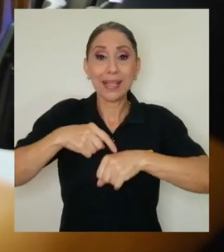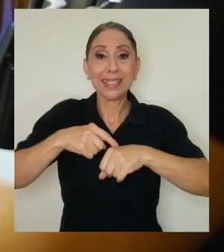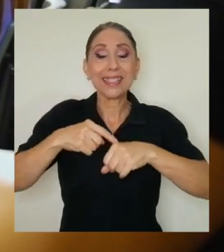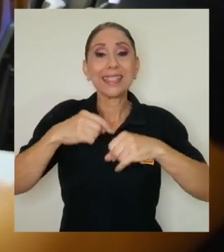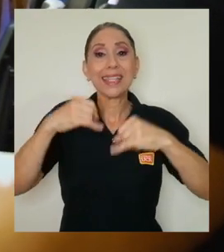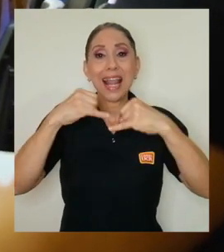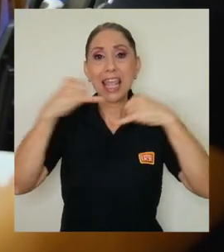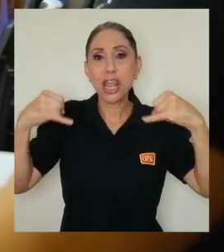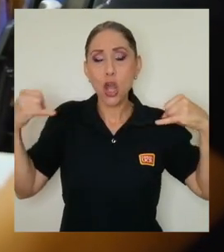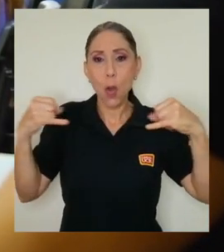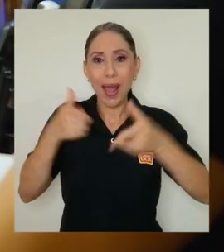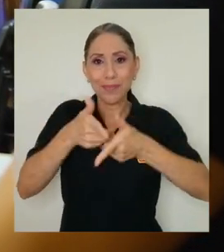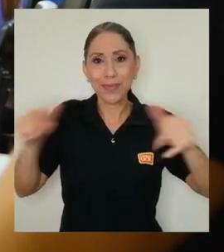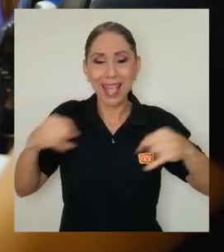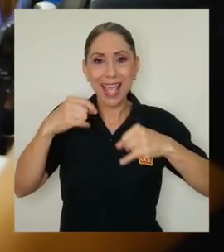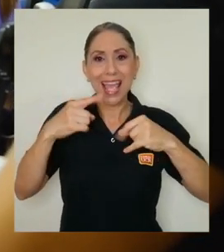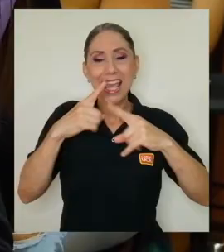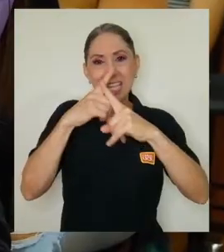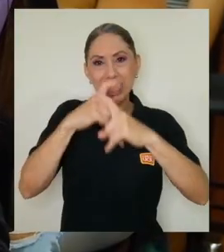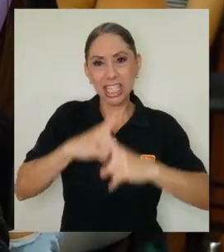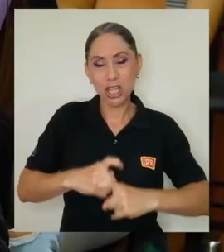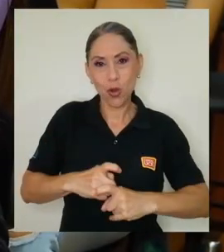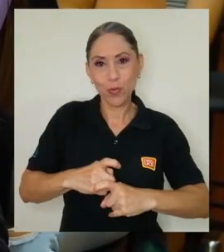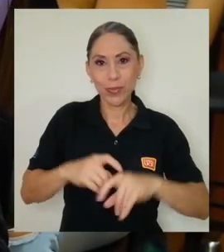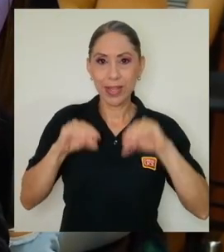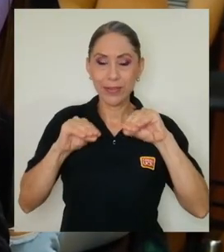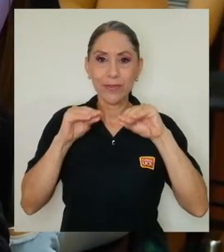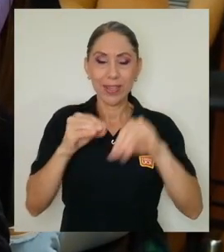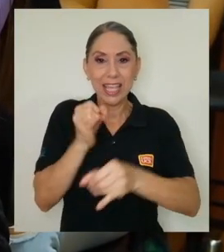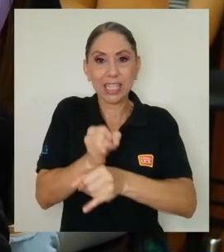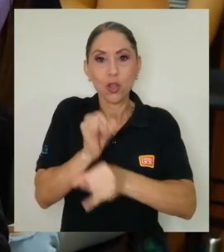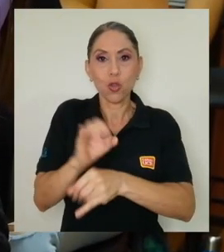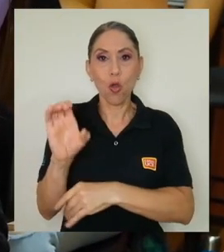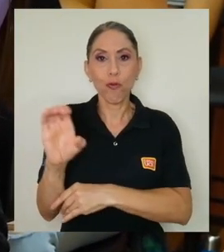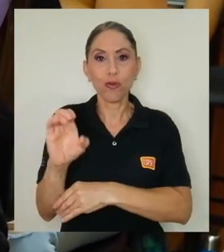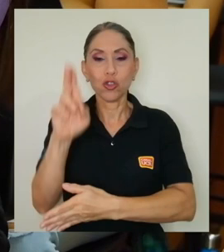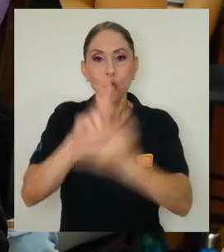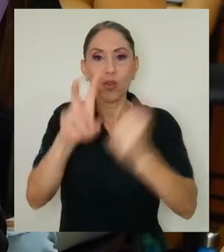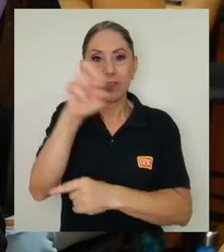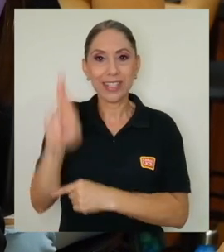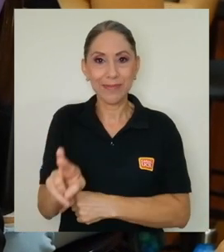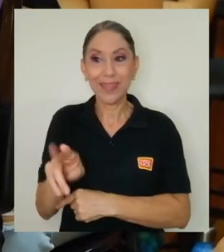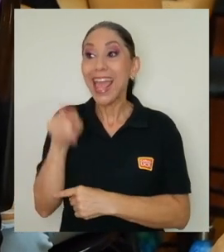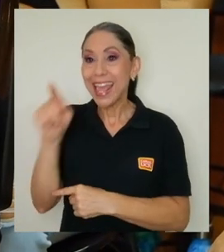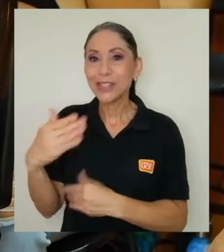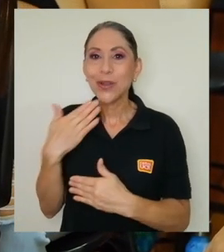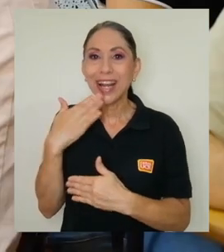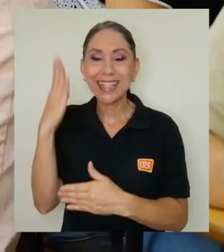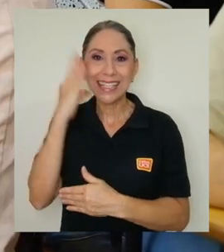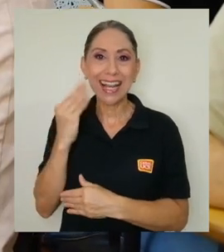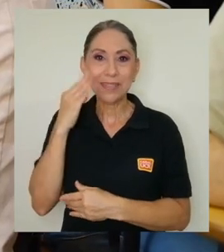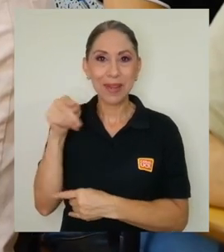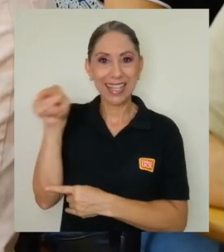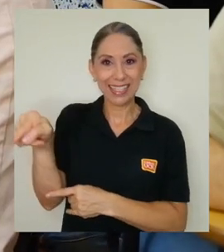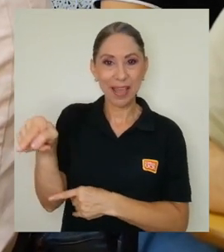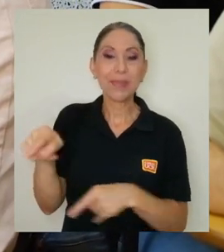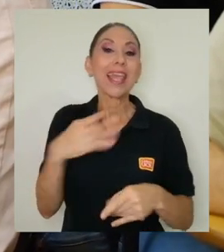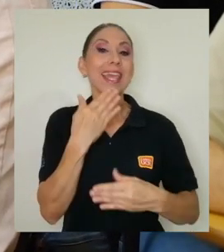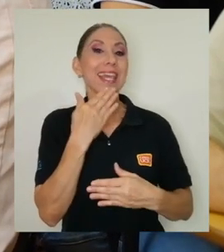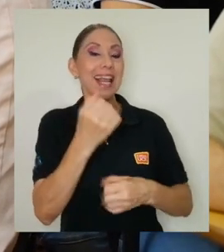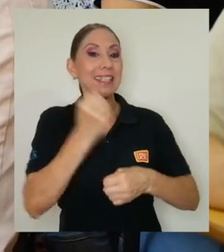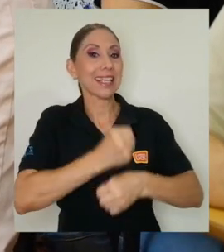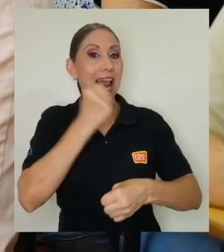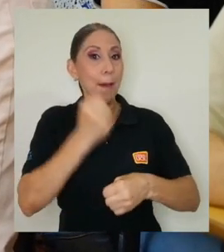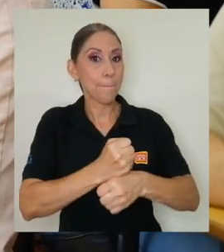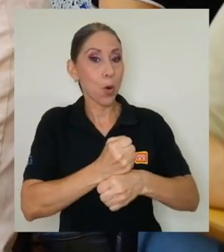por el Instituto Confucio de la UCR. Esto ha sido posible gracias a la experiencia que posee este centro y el aporte de la Universidad